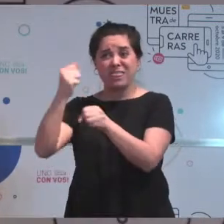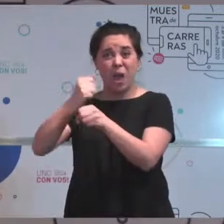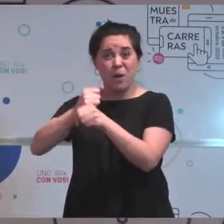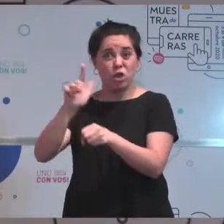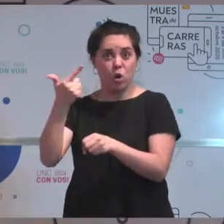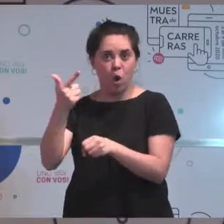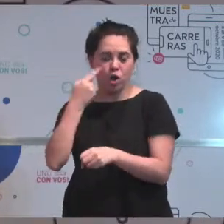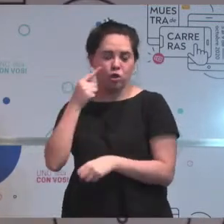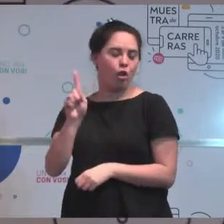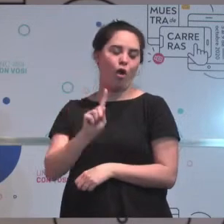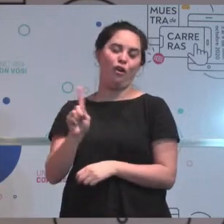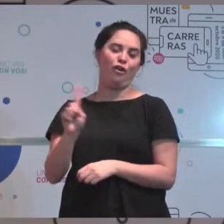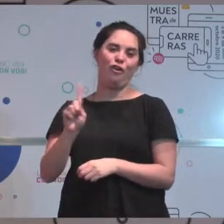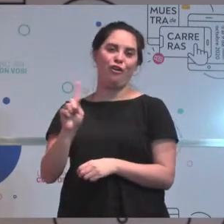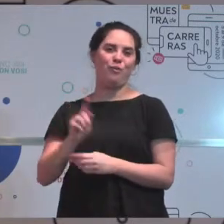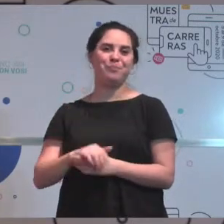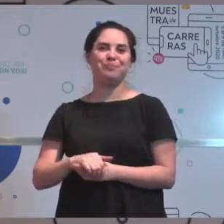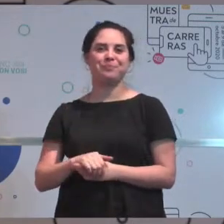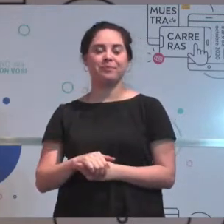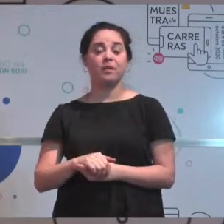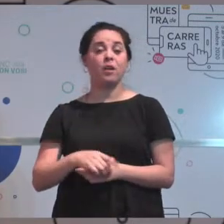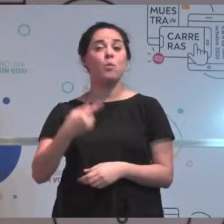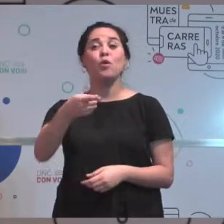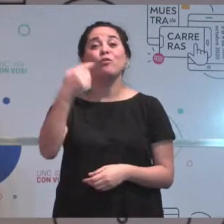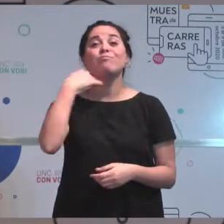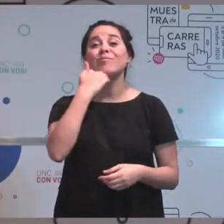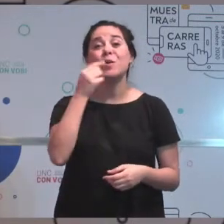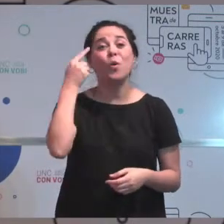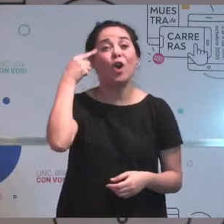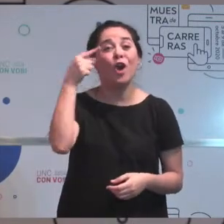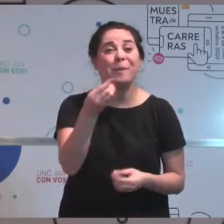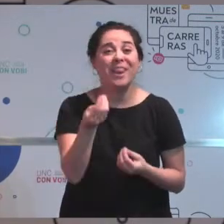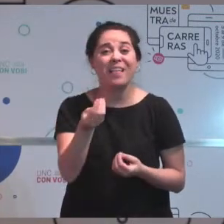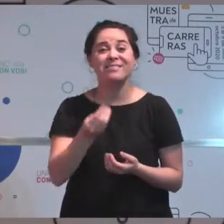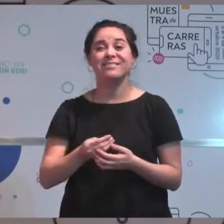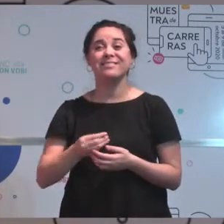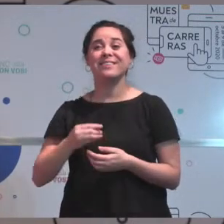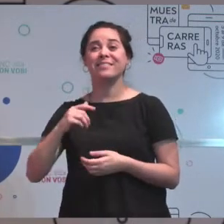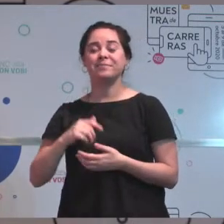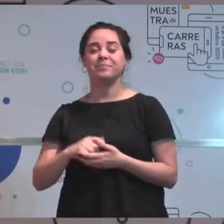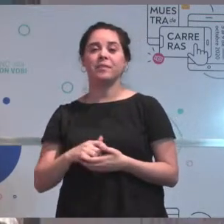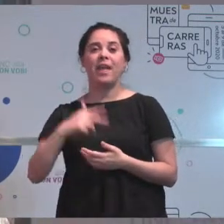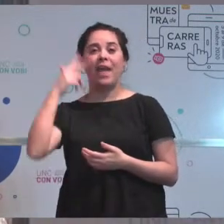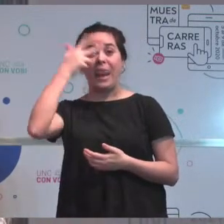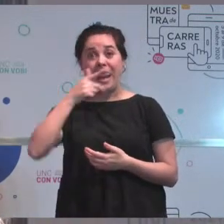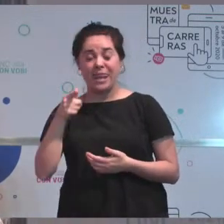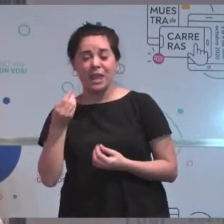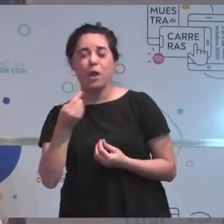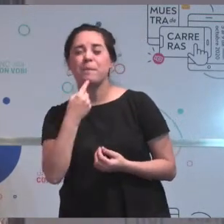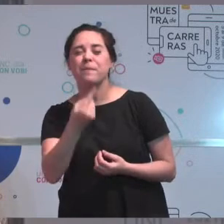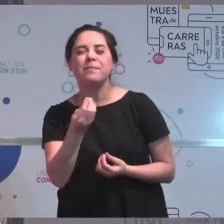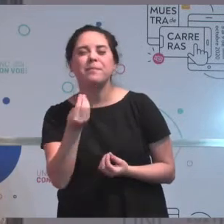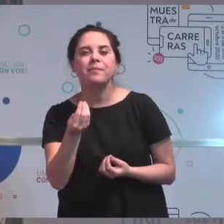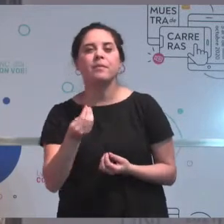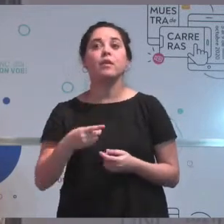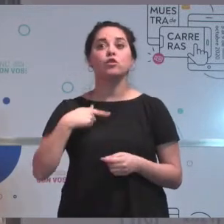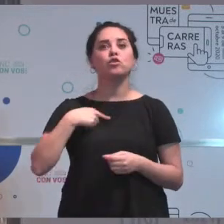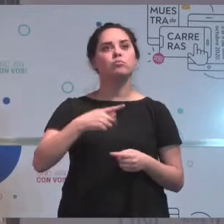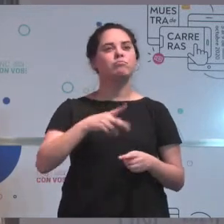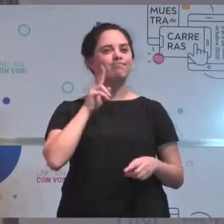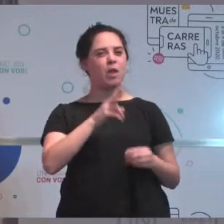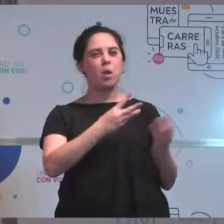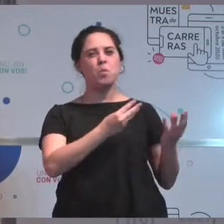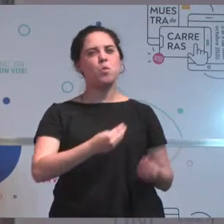Bueno, bueno, es un dato interesante. ¿qué opinas vos? No, de hecho, hasta incluso mucha gente, hay muchos alumnos que